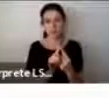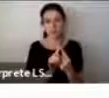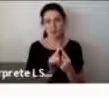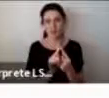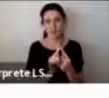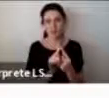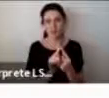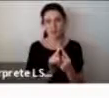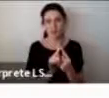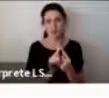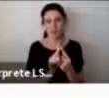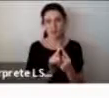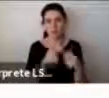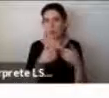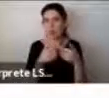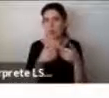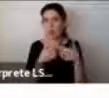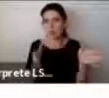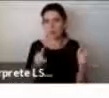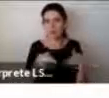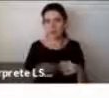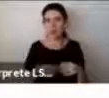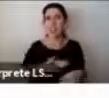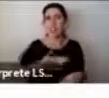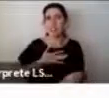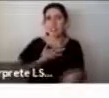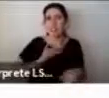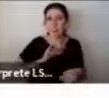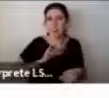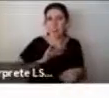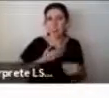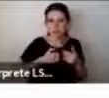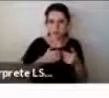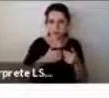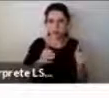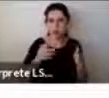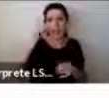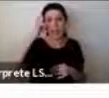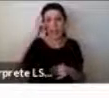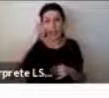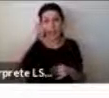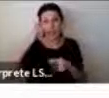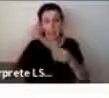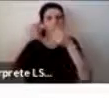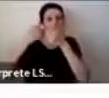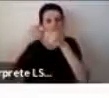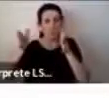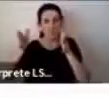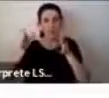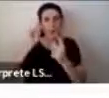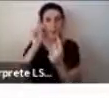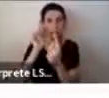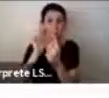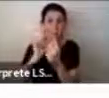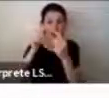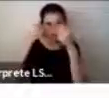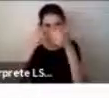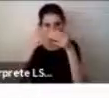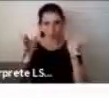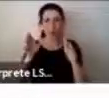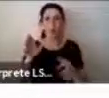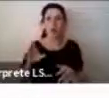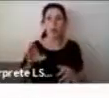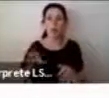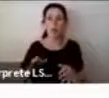sentimos abrir las creencias abrir también nuestras propias preferencias en un contexto de escucha activa la